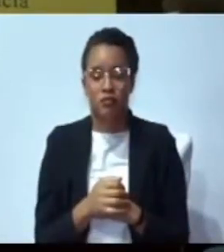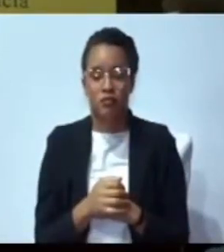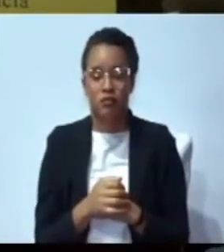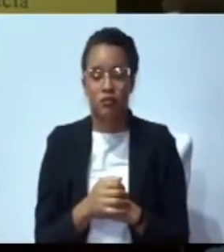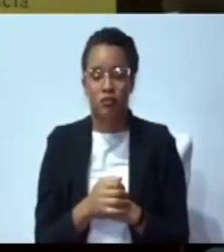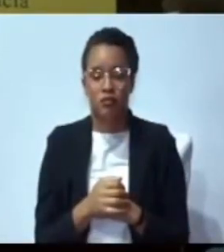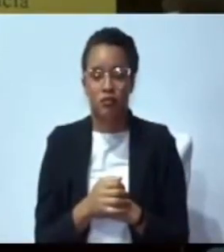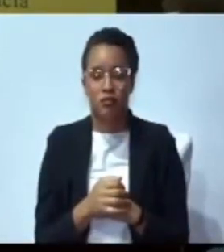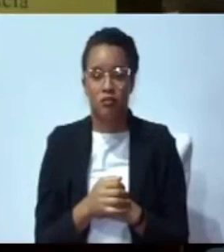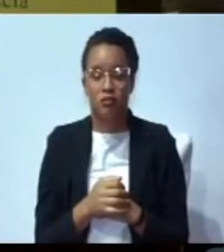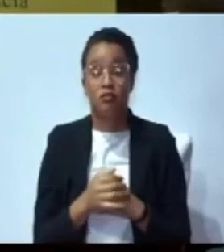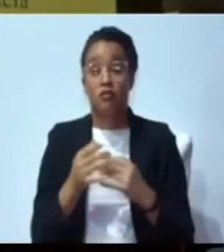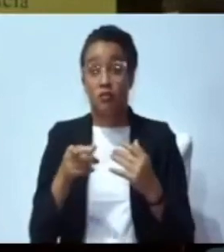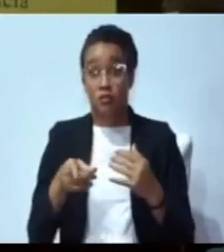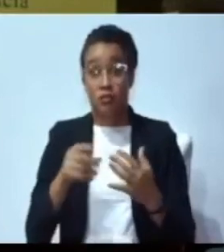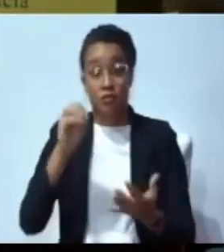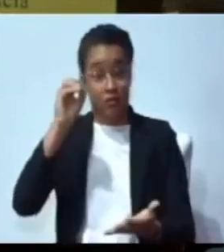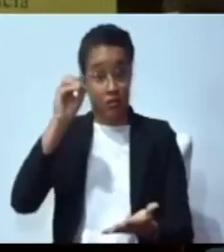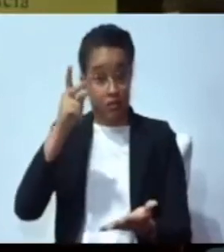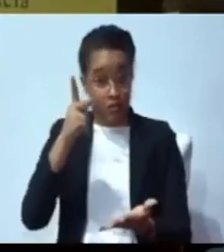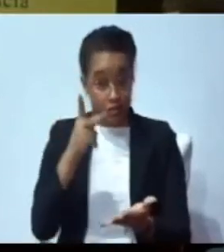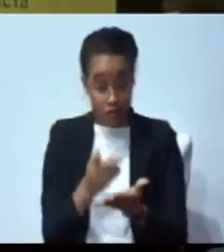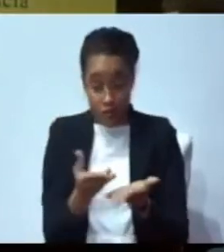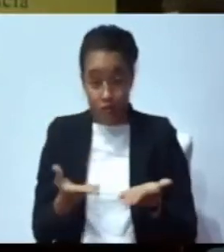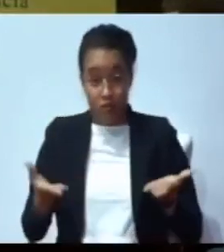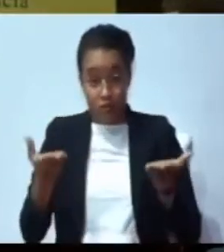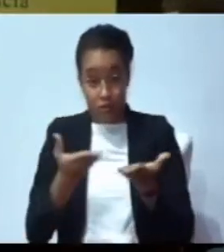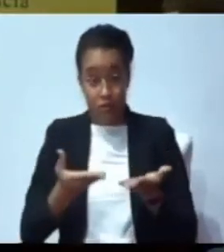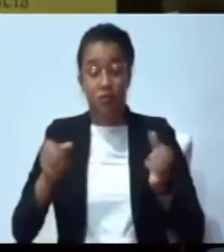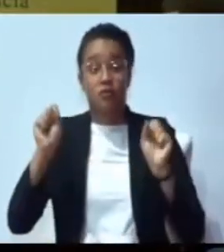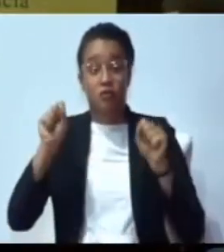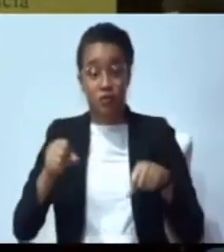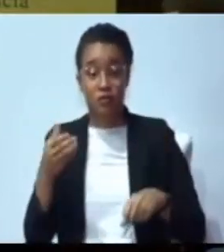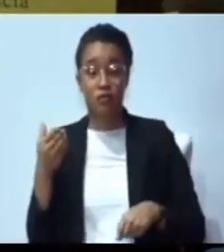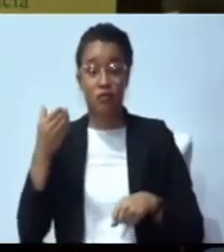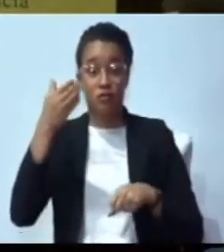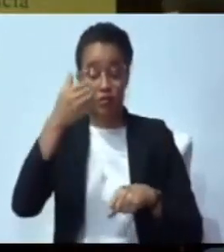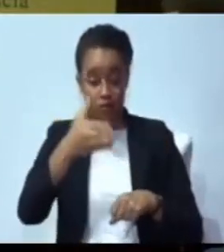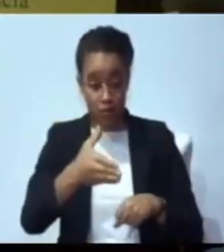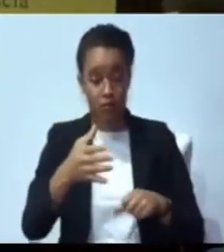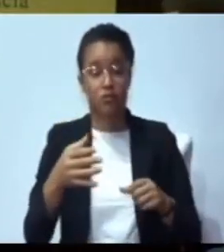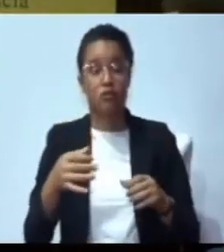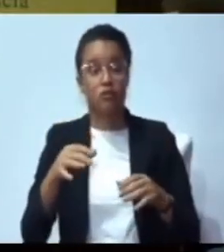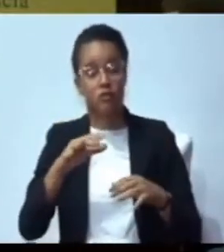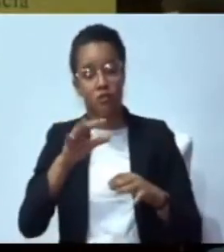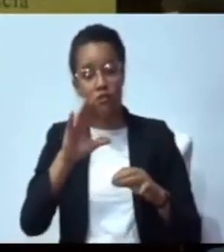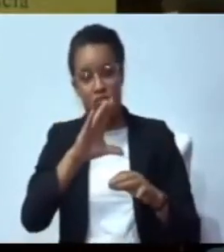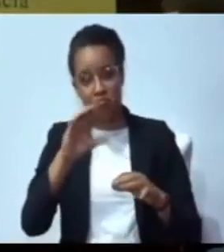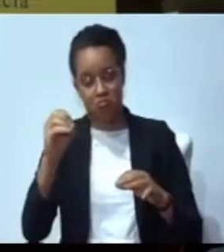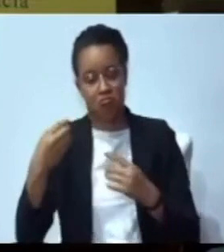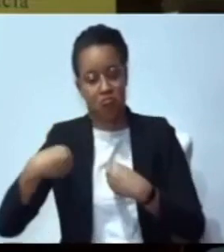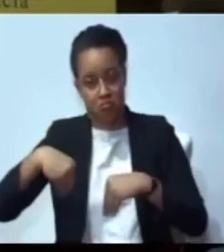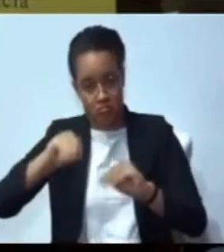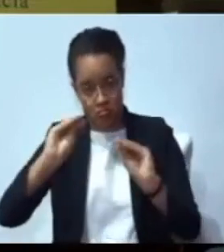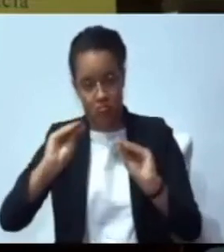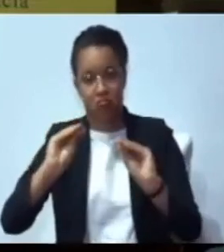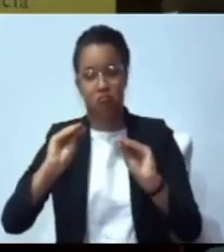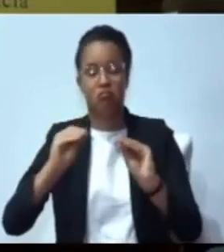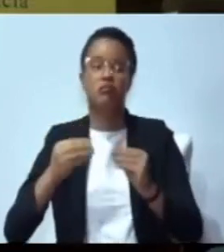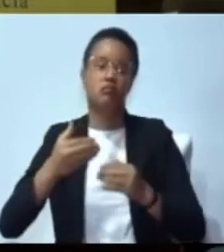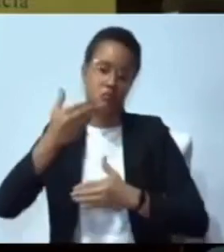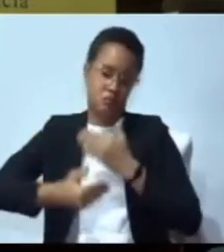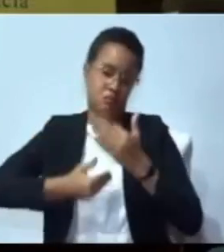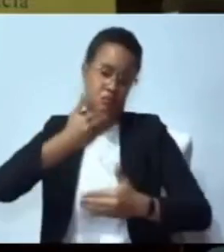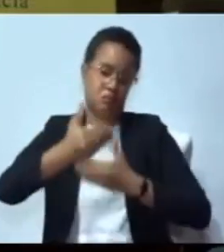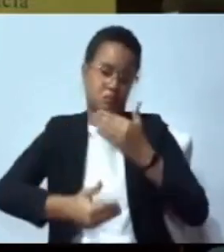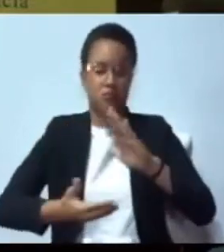que una vez aprobados aquí pueden ir a la institución que les vendió y hacer el proceso